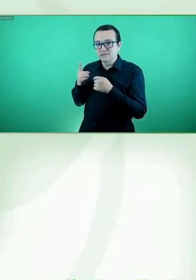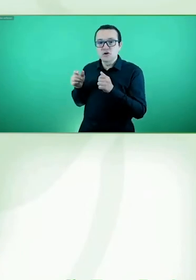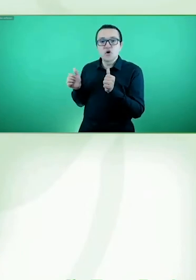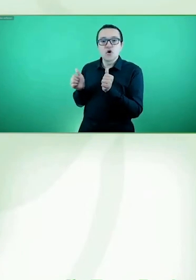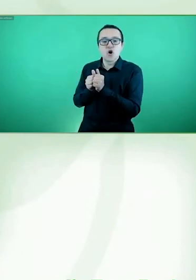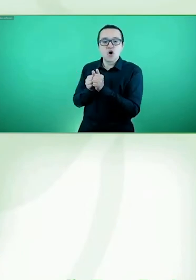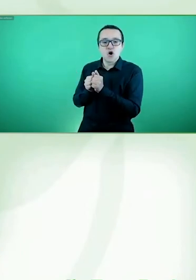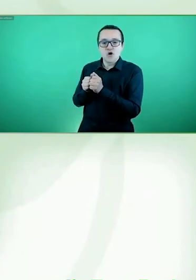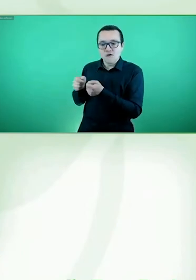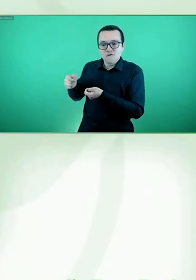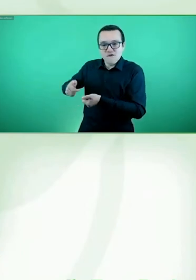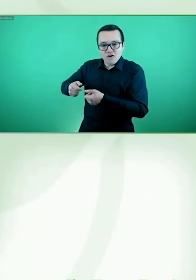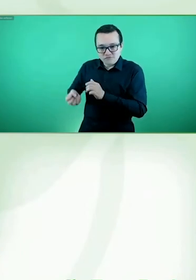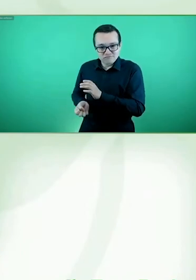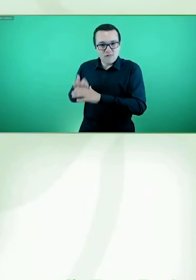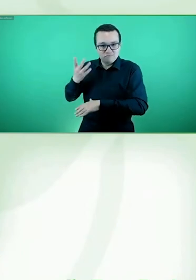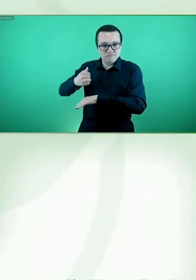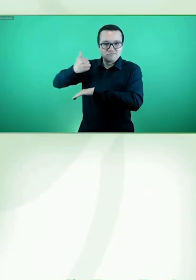MOU.